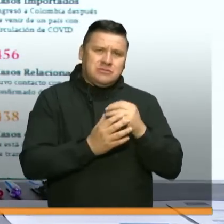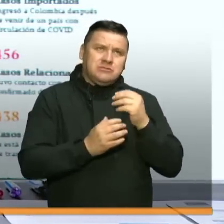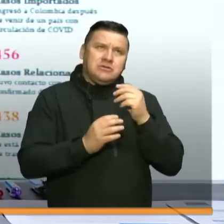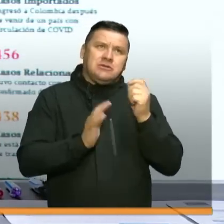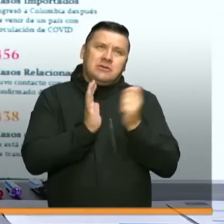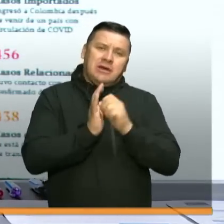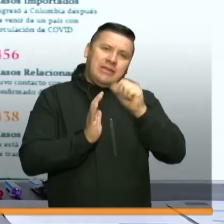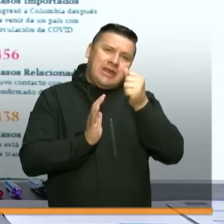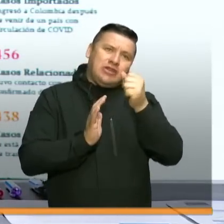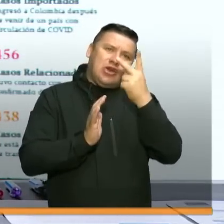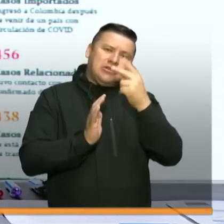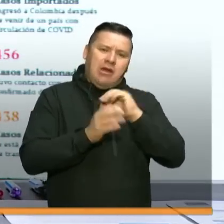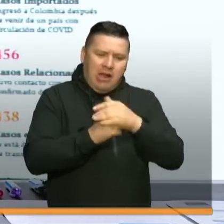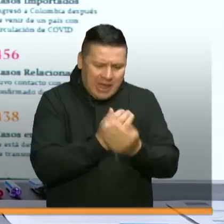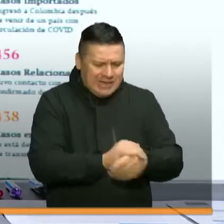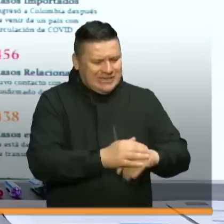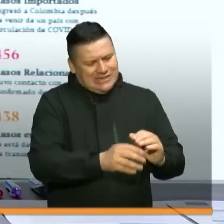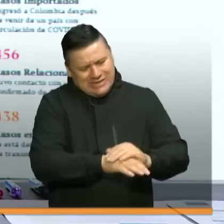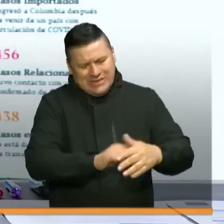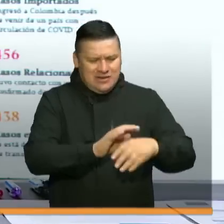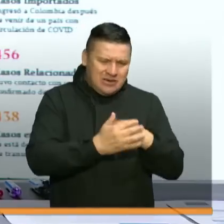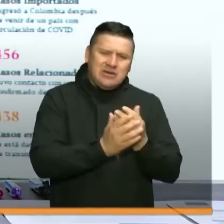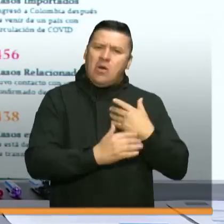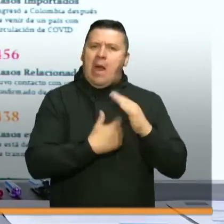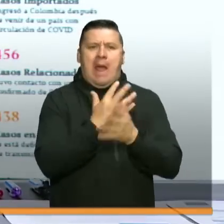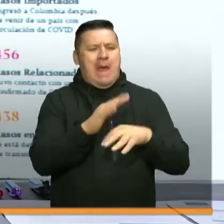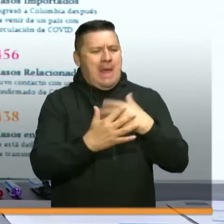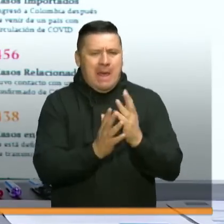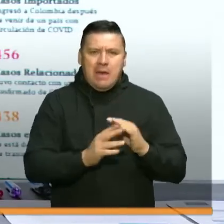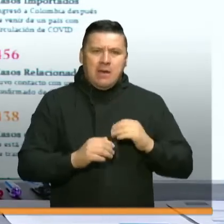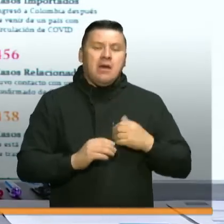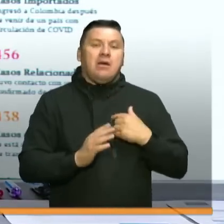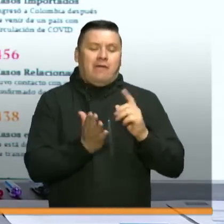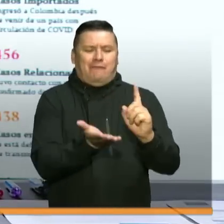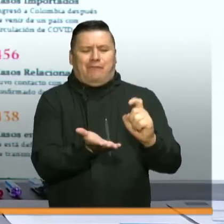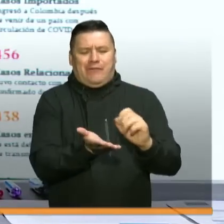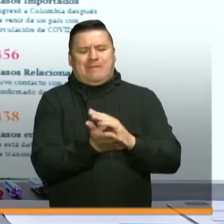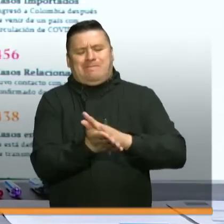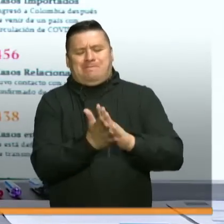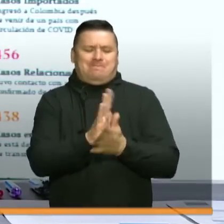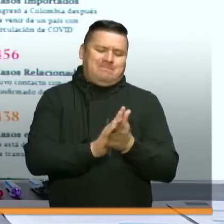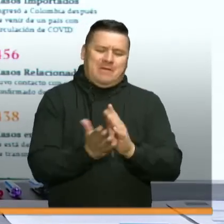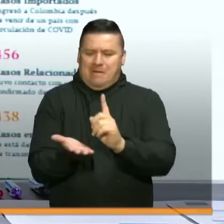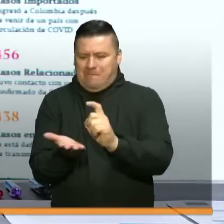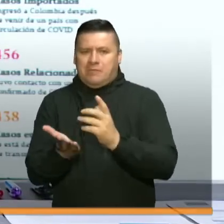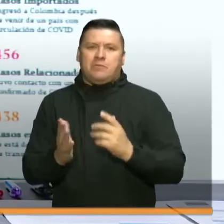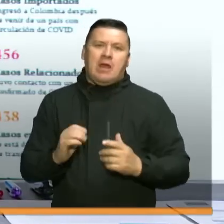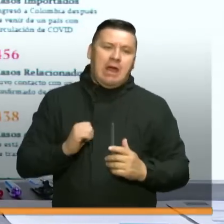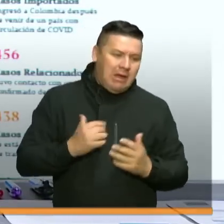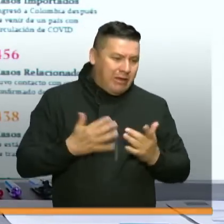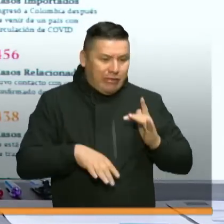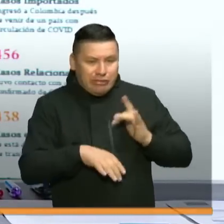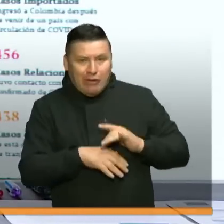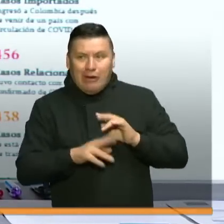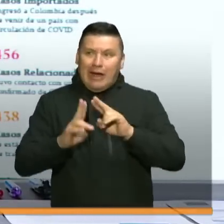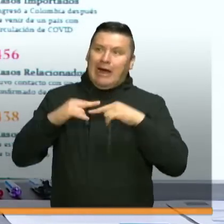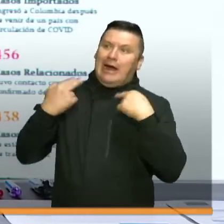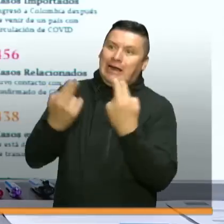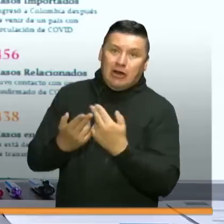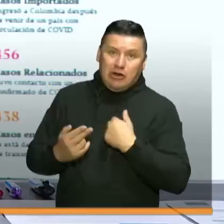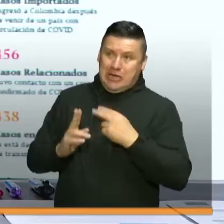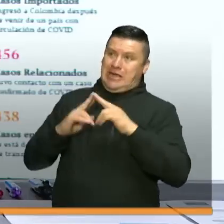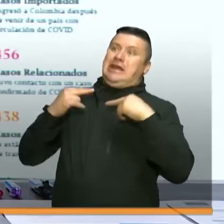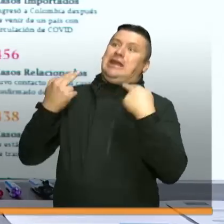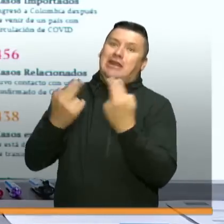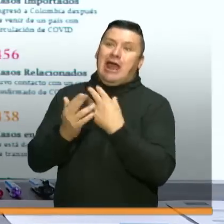12 veces al día de manera constante, mantengo activo bacterial también a la mano. Si tengo que estar en una reunión